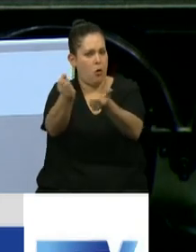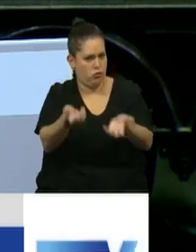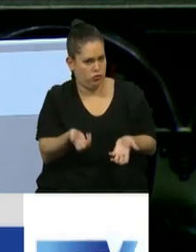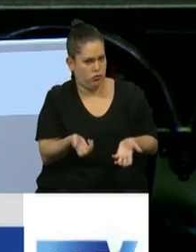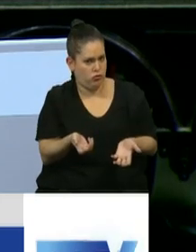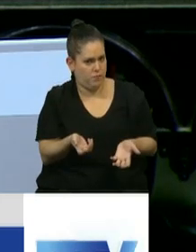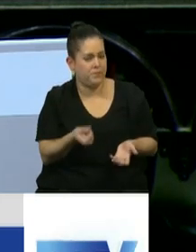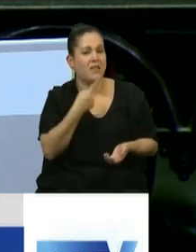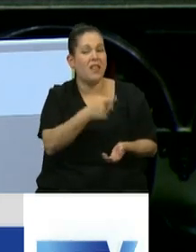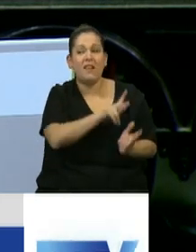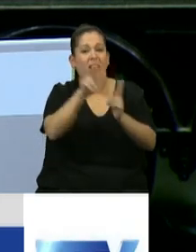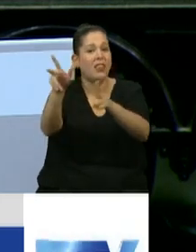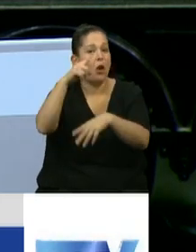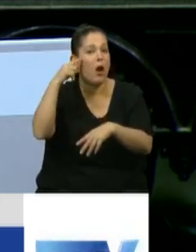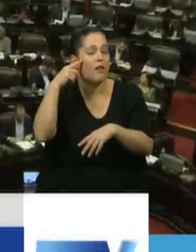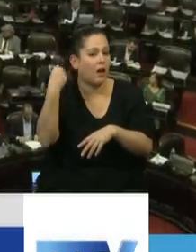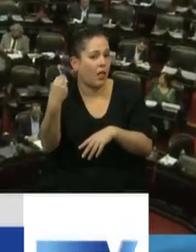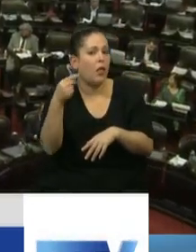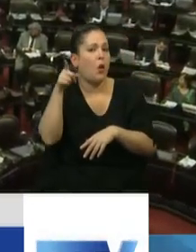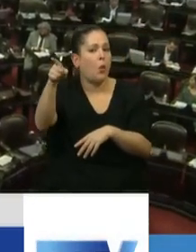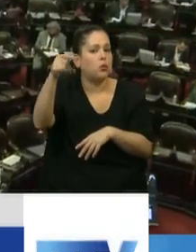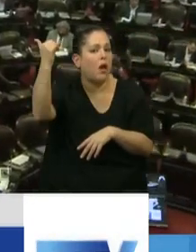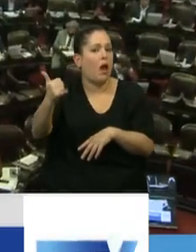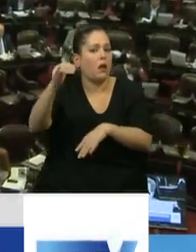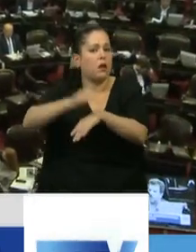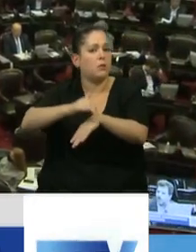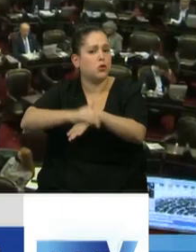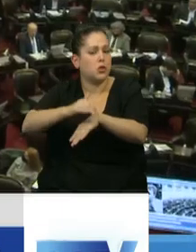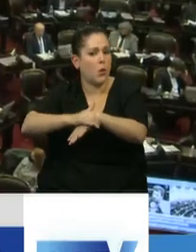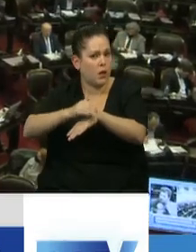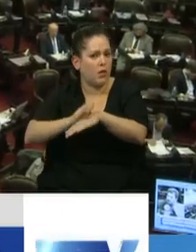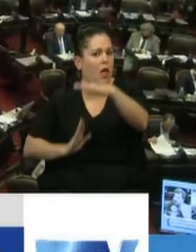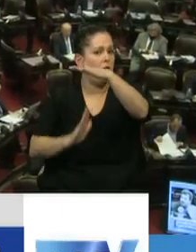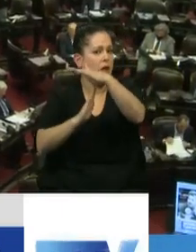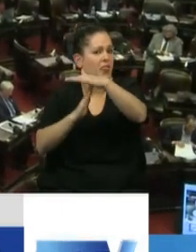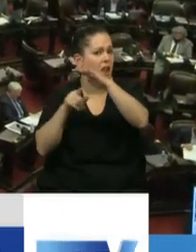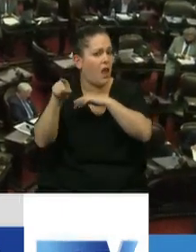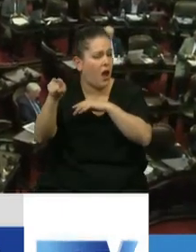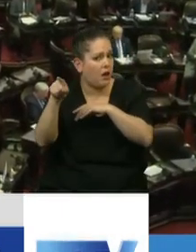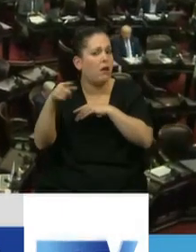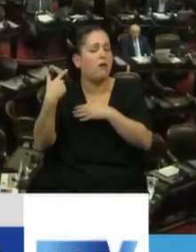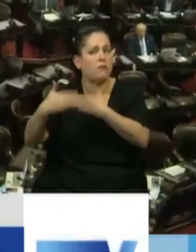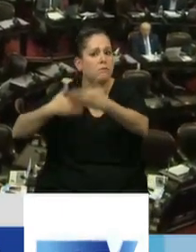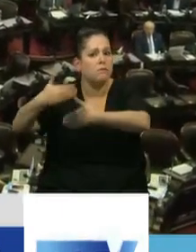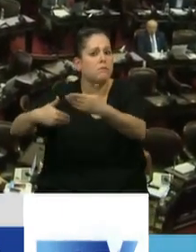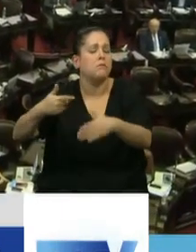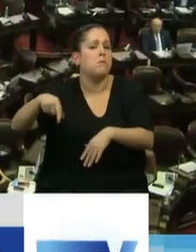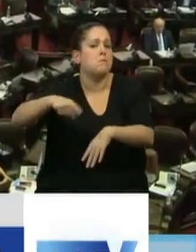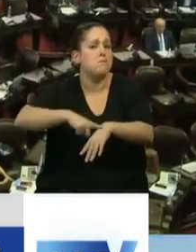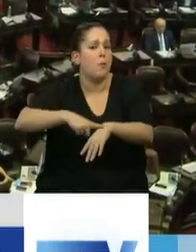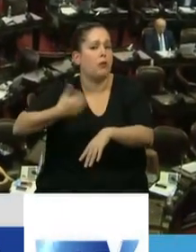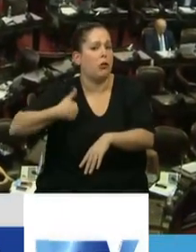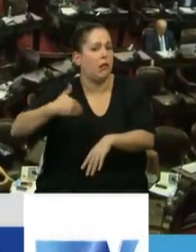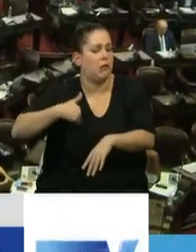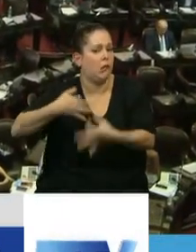es al Presidente, usted tiene la responsabilidad de conducir esta etapa en la Argentina con